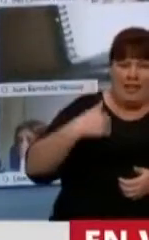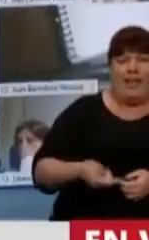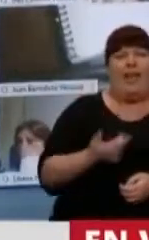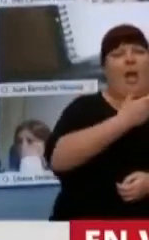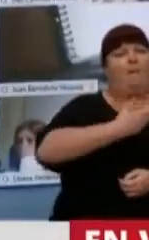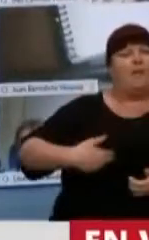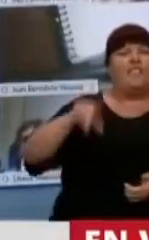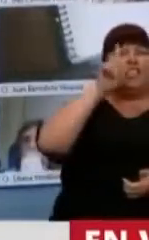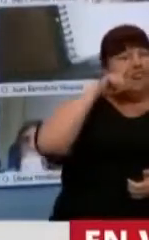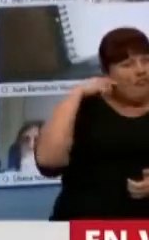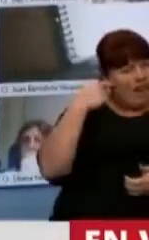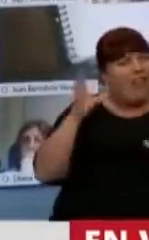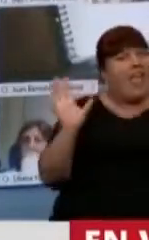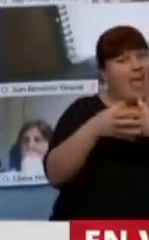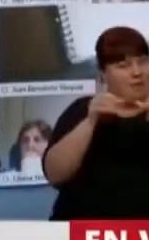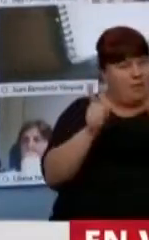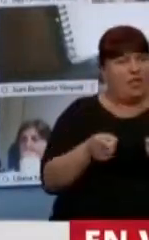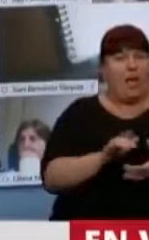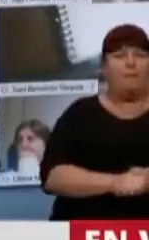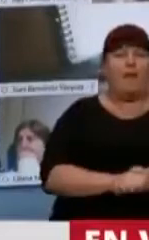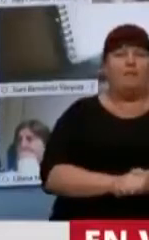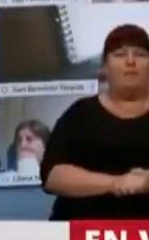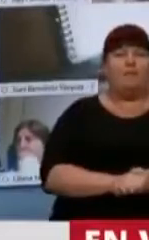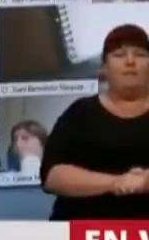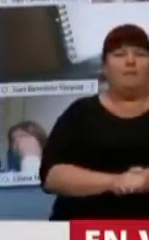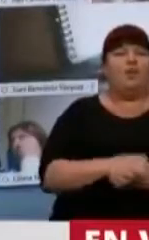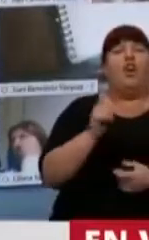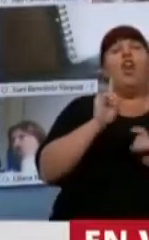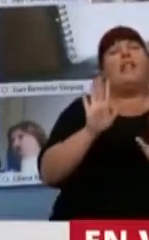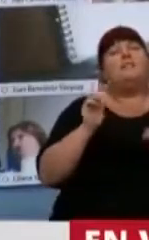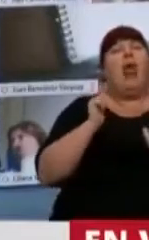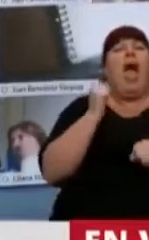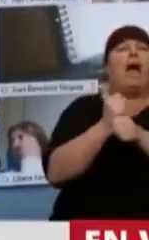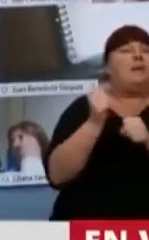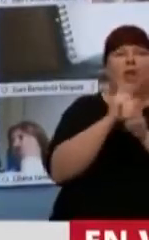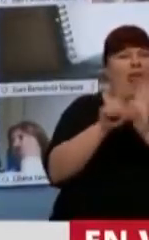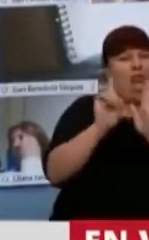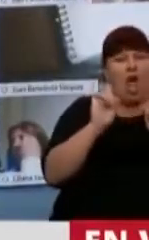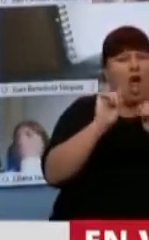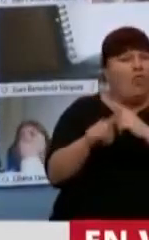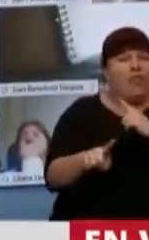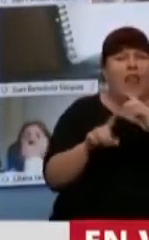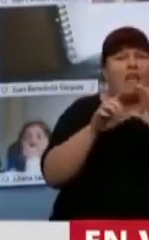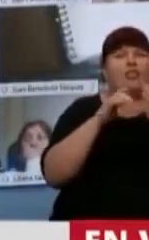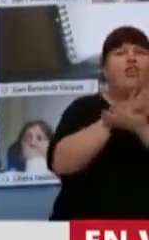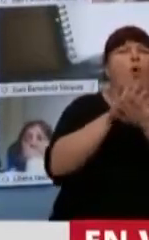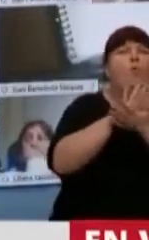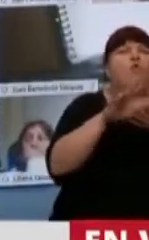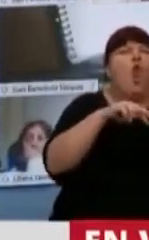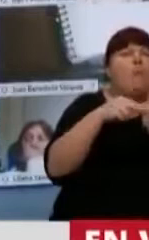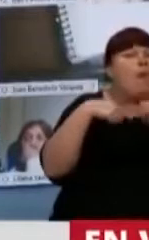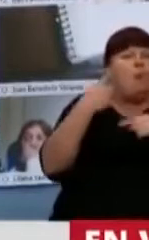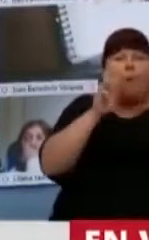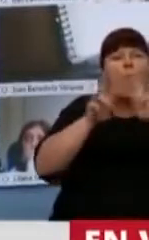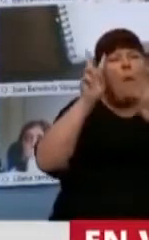del presidente Alberto Fernández y de su equipo, de no esperar siquiera la sanción de la ley, sino que estar abordando la problemática